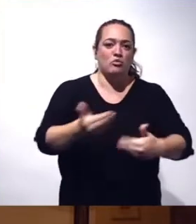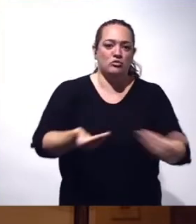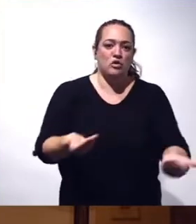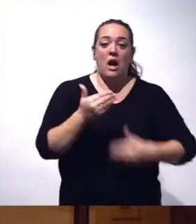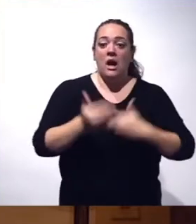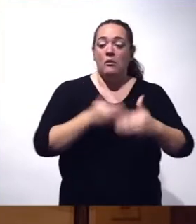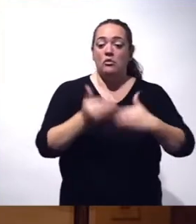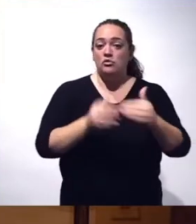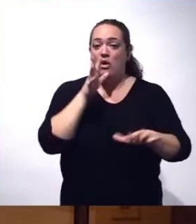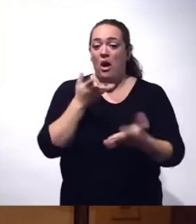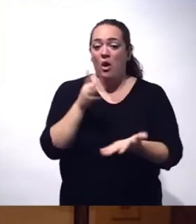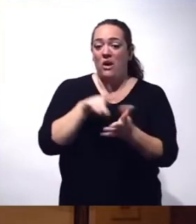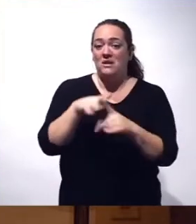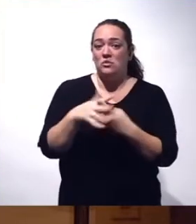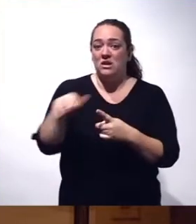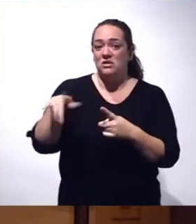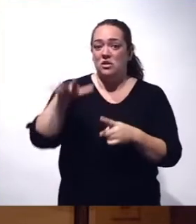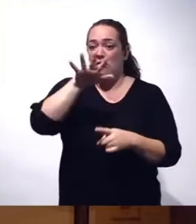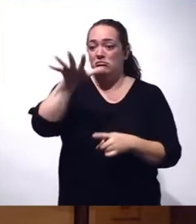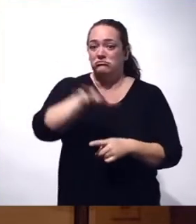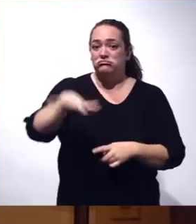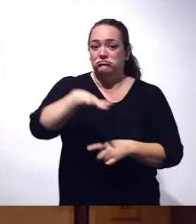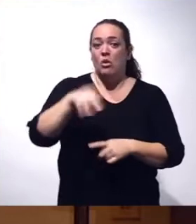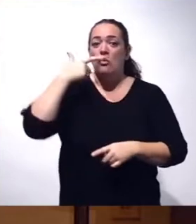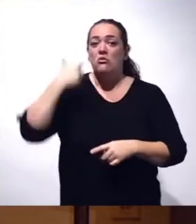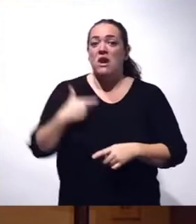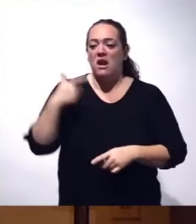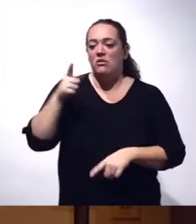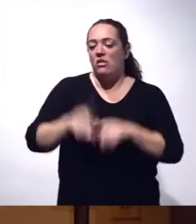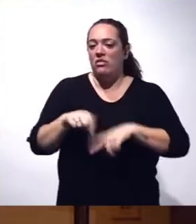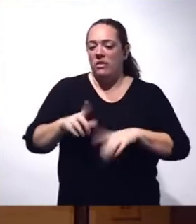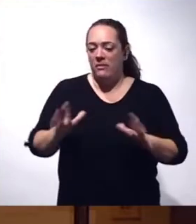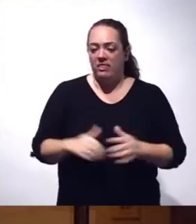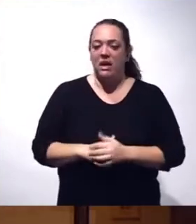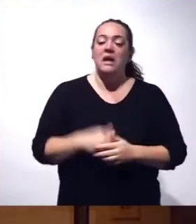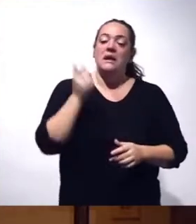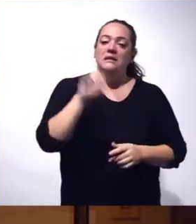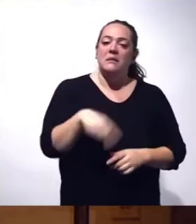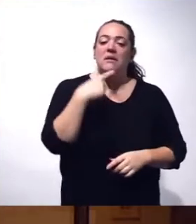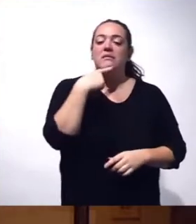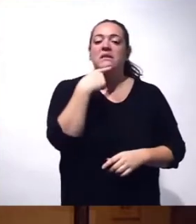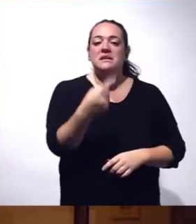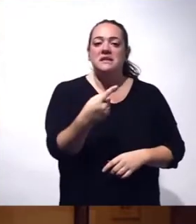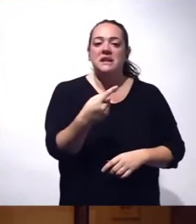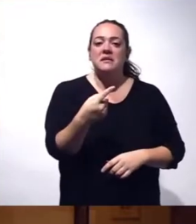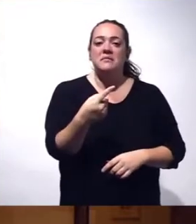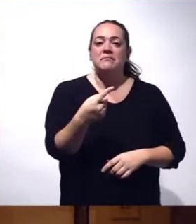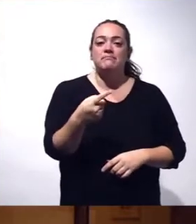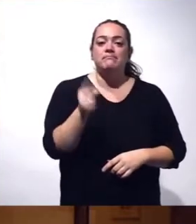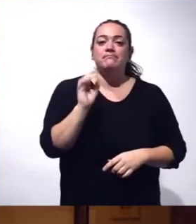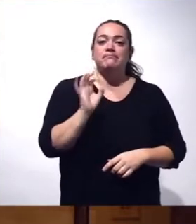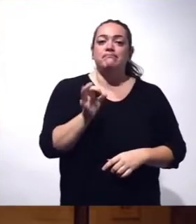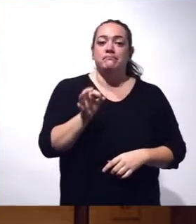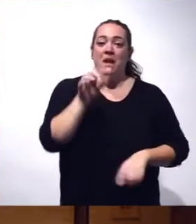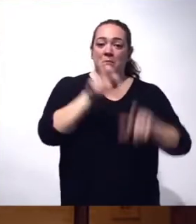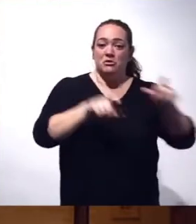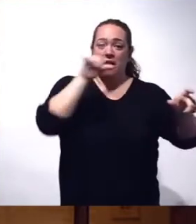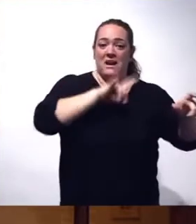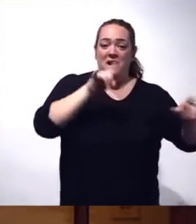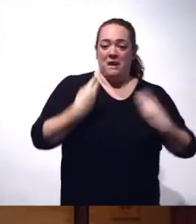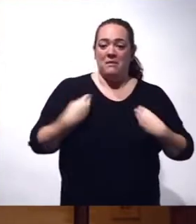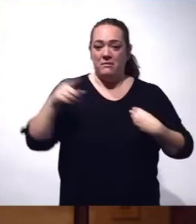de lo que acontece en estos momentos en territorio ucraniano. Sobre esto también decir que nos consta que hay canarios en Ucrania.